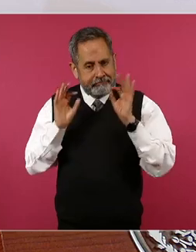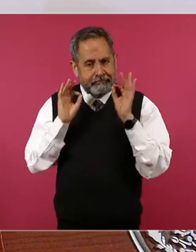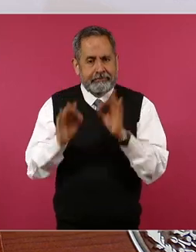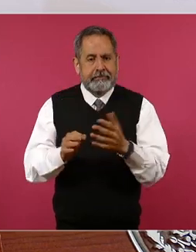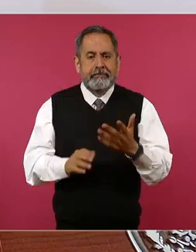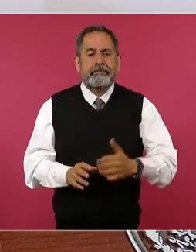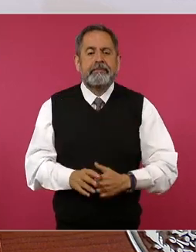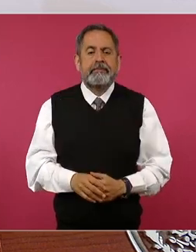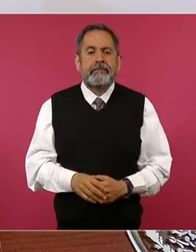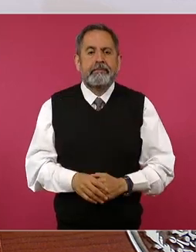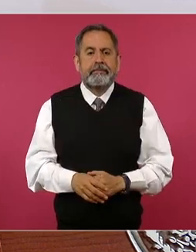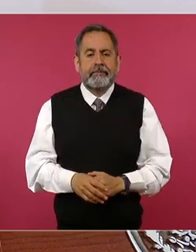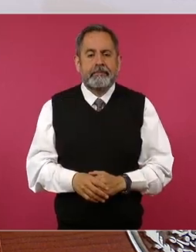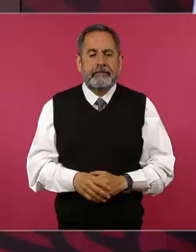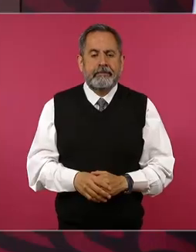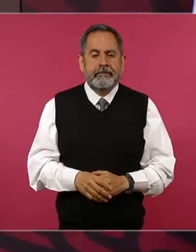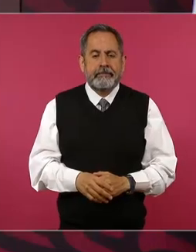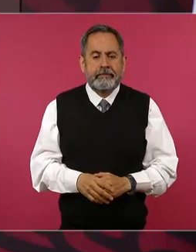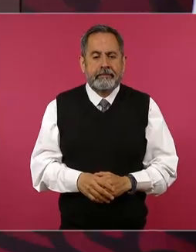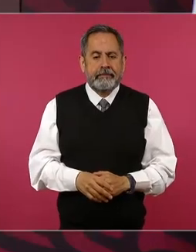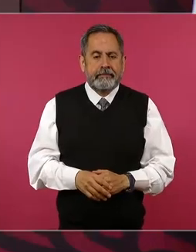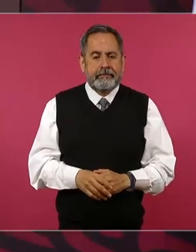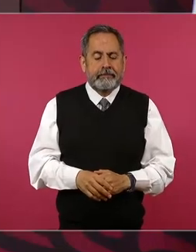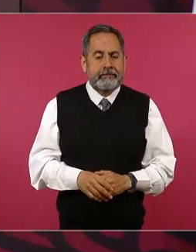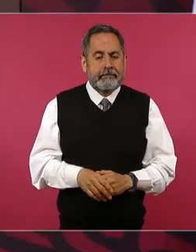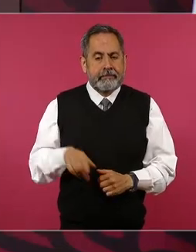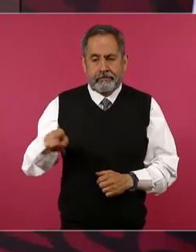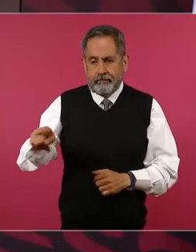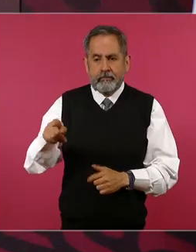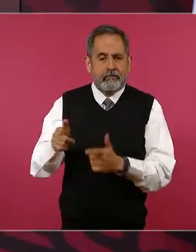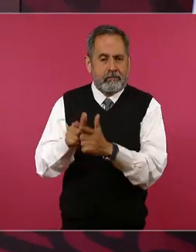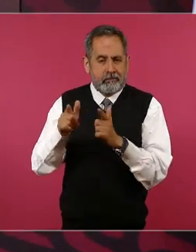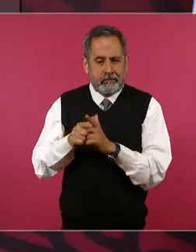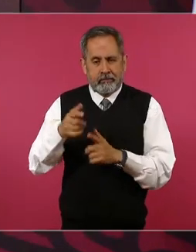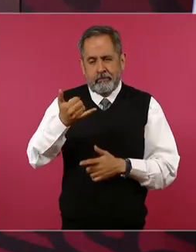de un dirigente ya aquí